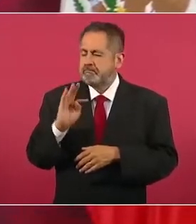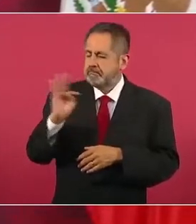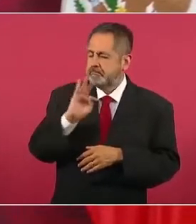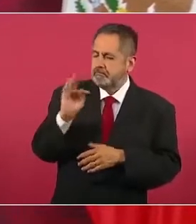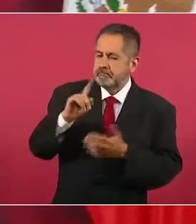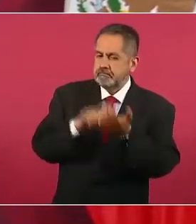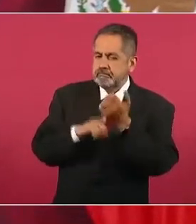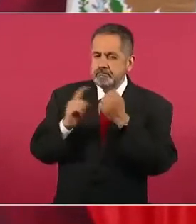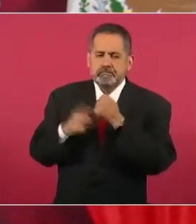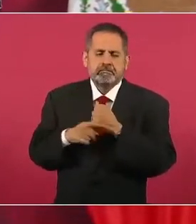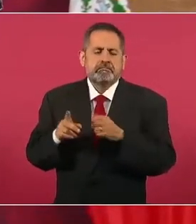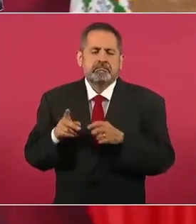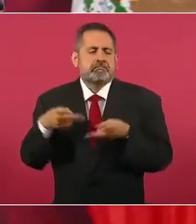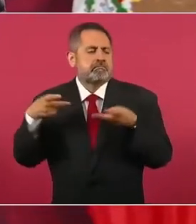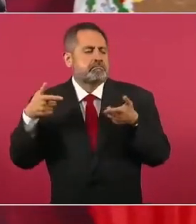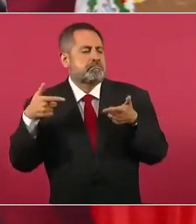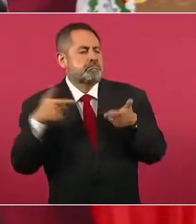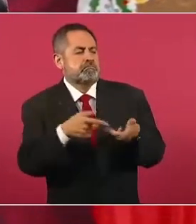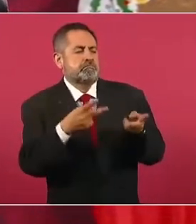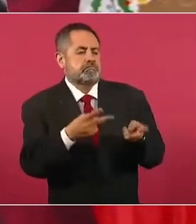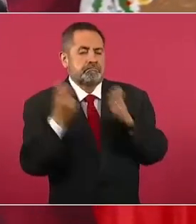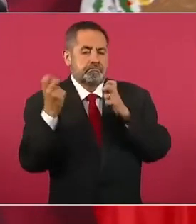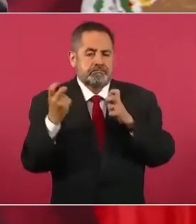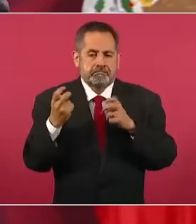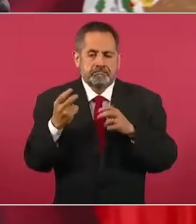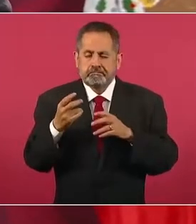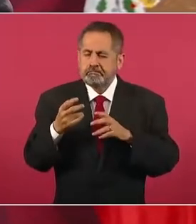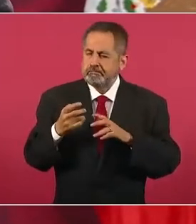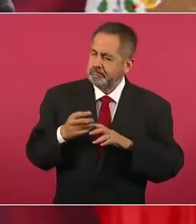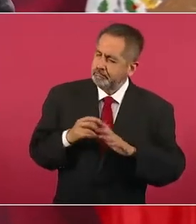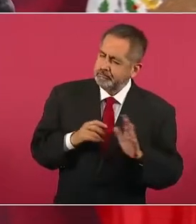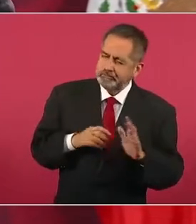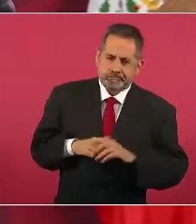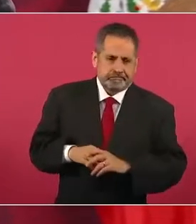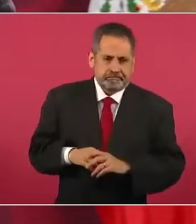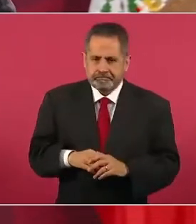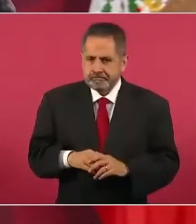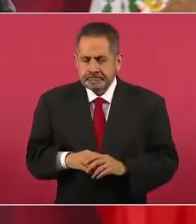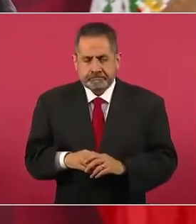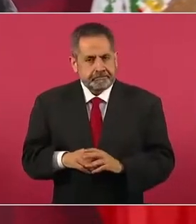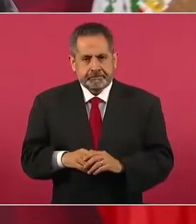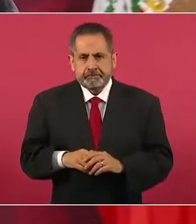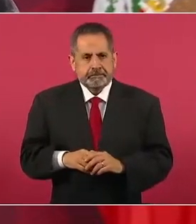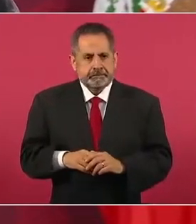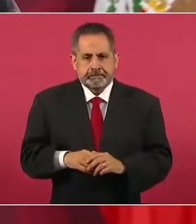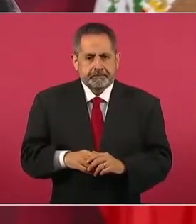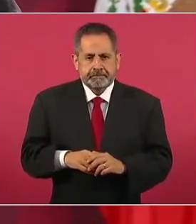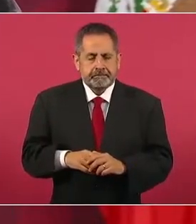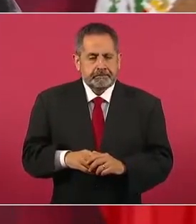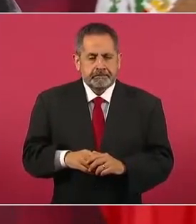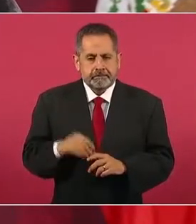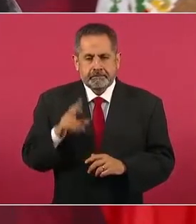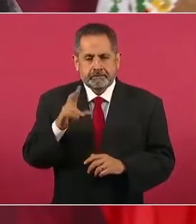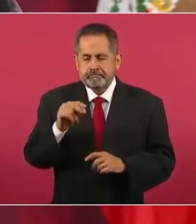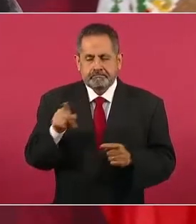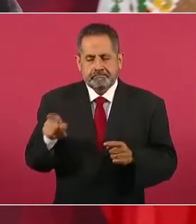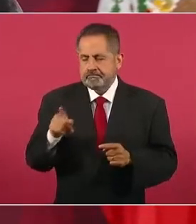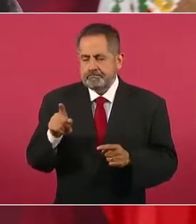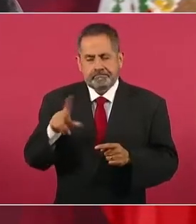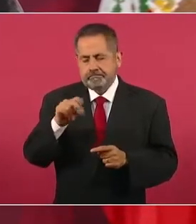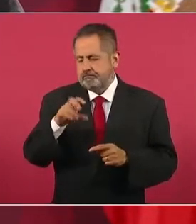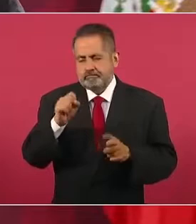de un robo, no se aceptó